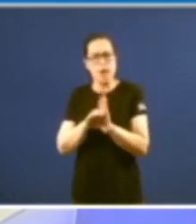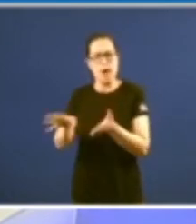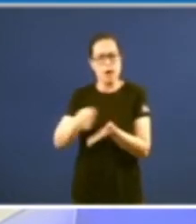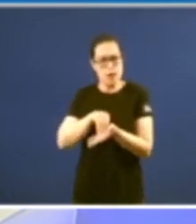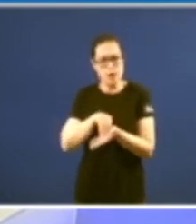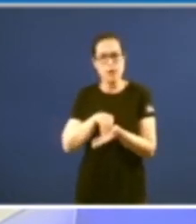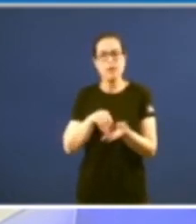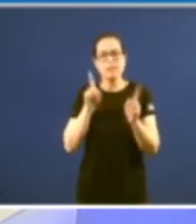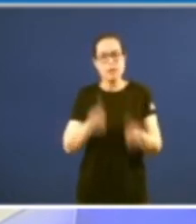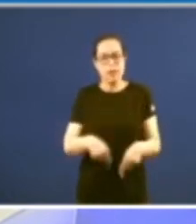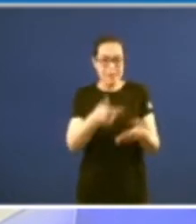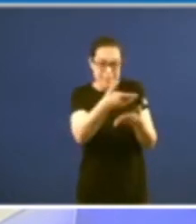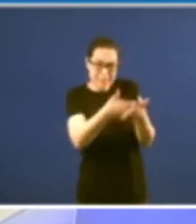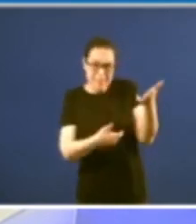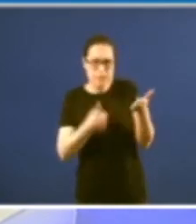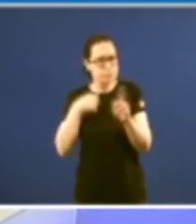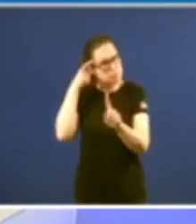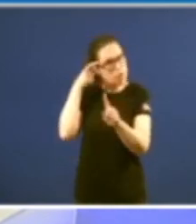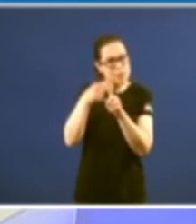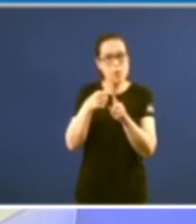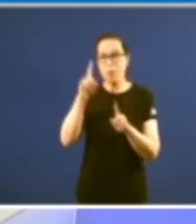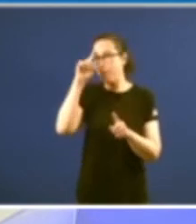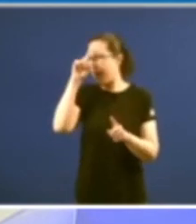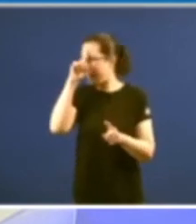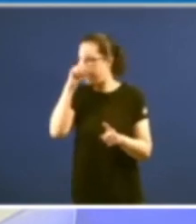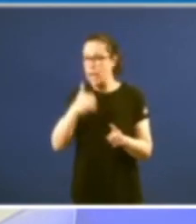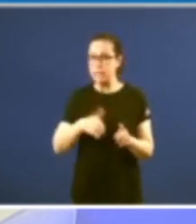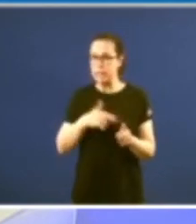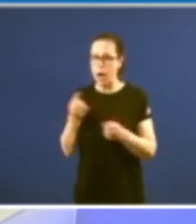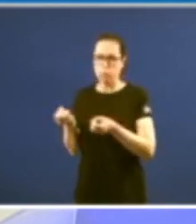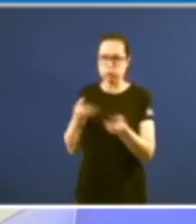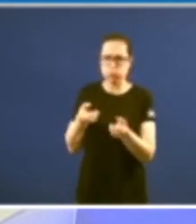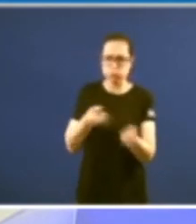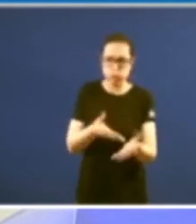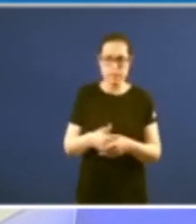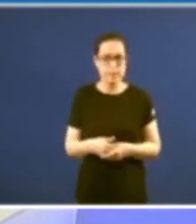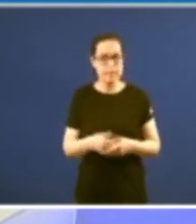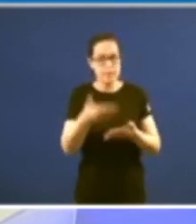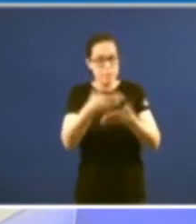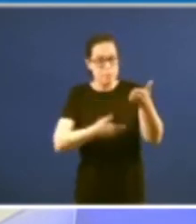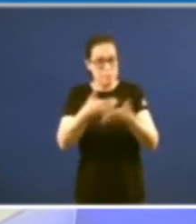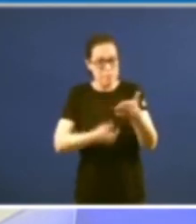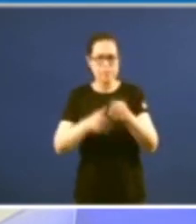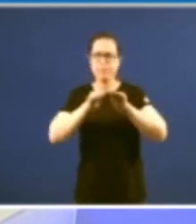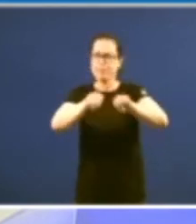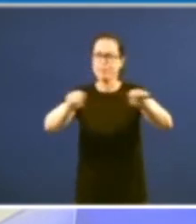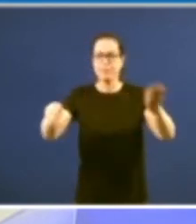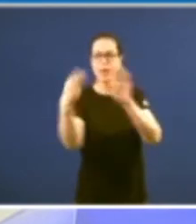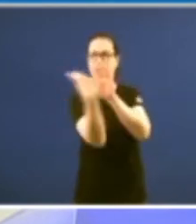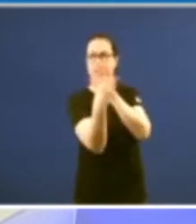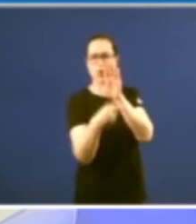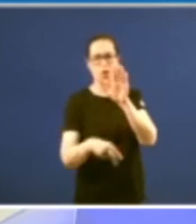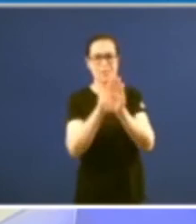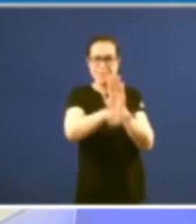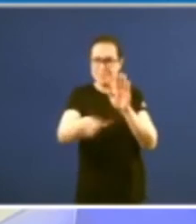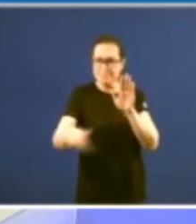de evidenciar o discurso de Santiago de Madrid Os diarios apelan directamente aos lectores En estas páginas